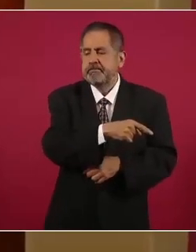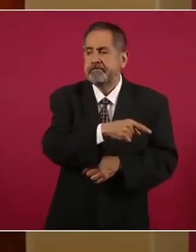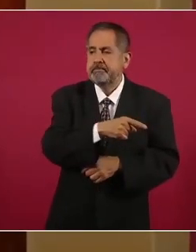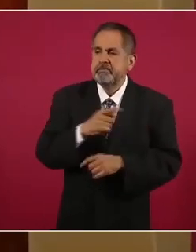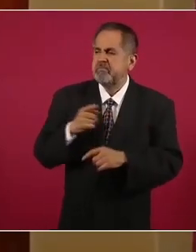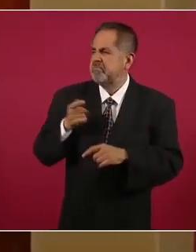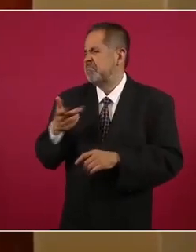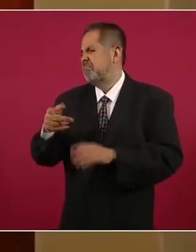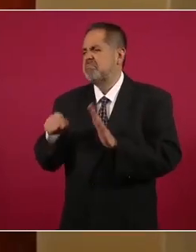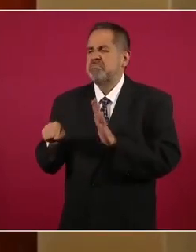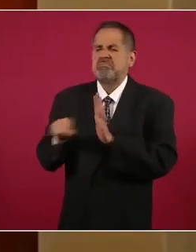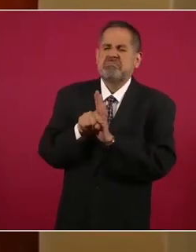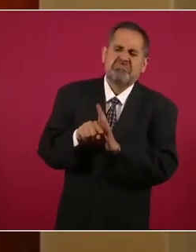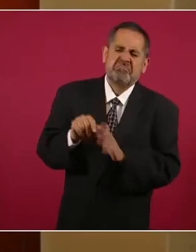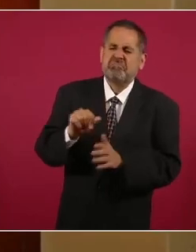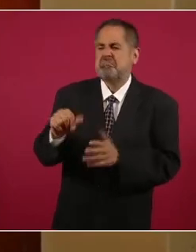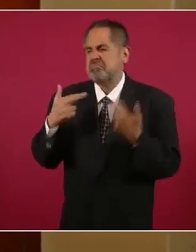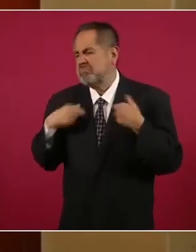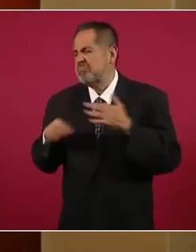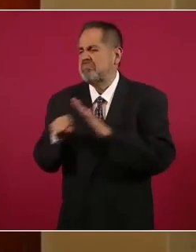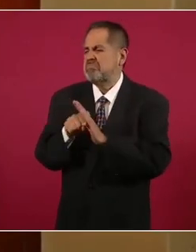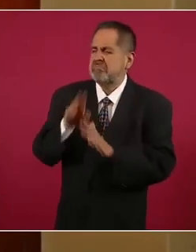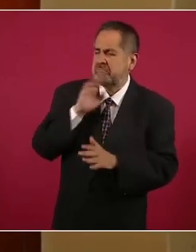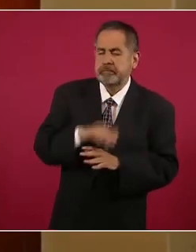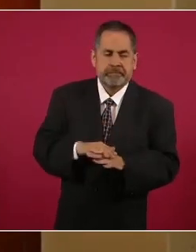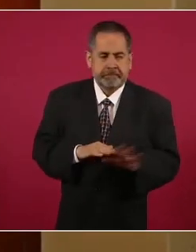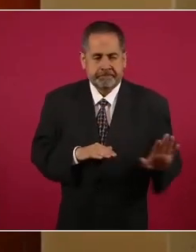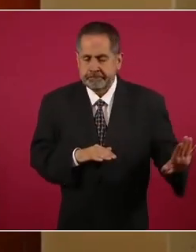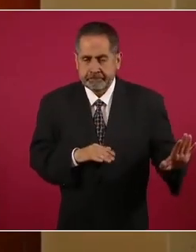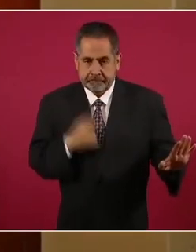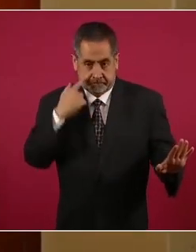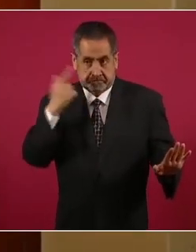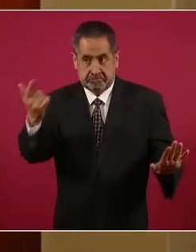estigmatizar la educación pública.